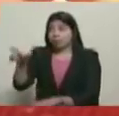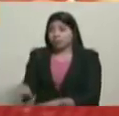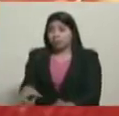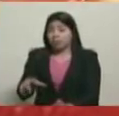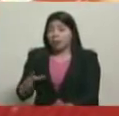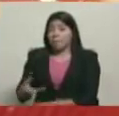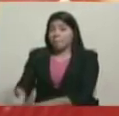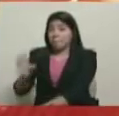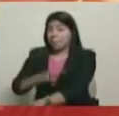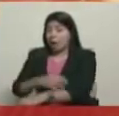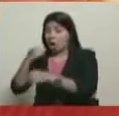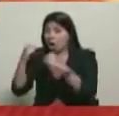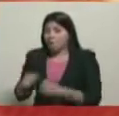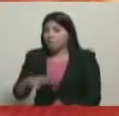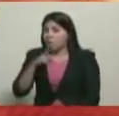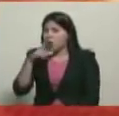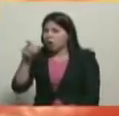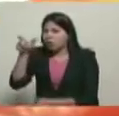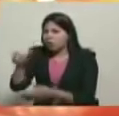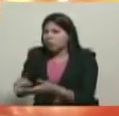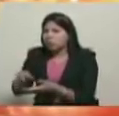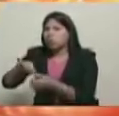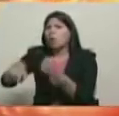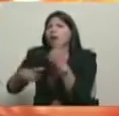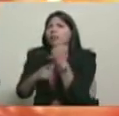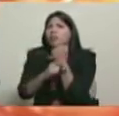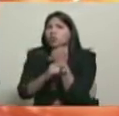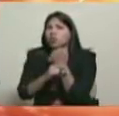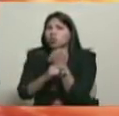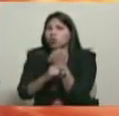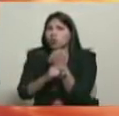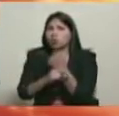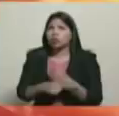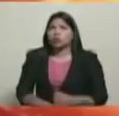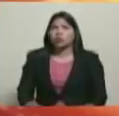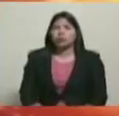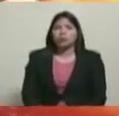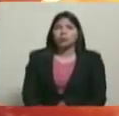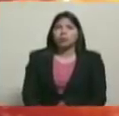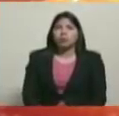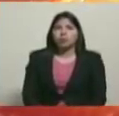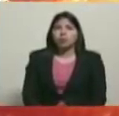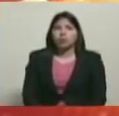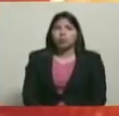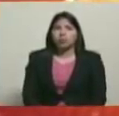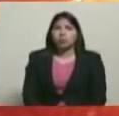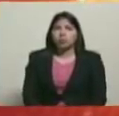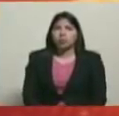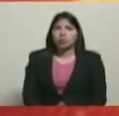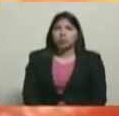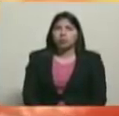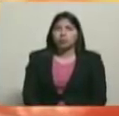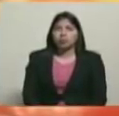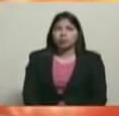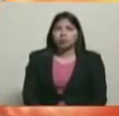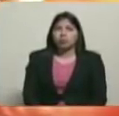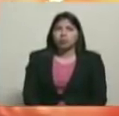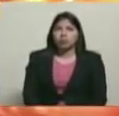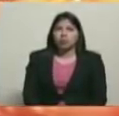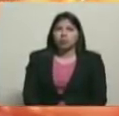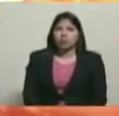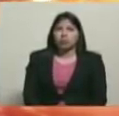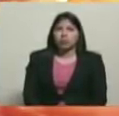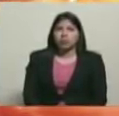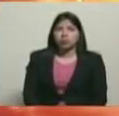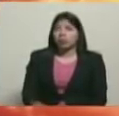creen en razas superiores, que se están robando cisco. Son los mismos que se están robando cisco, se están robando monómeros en Colombia. Se están robando la plata de